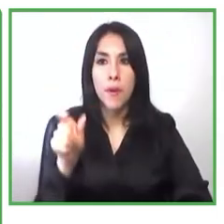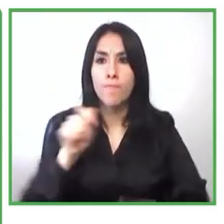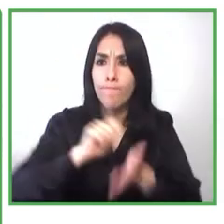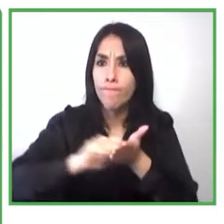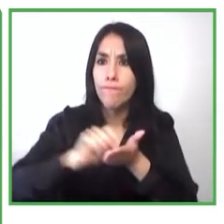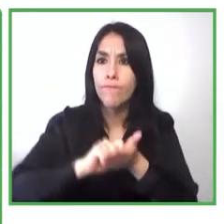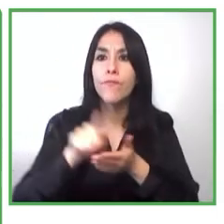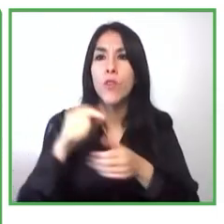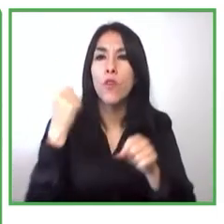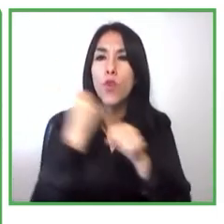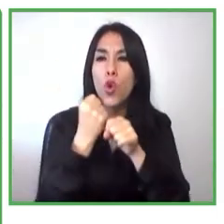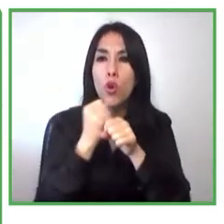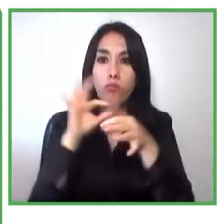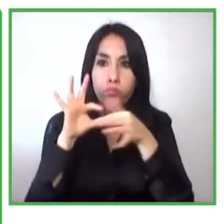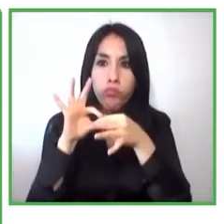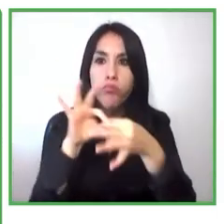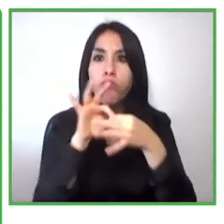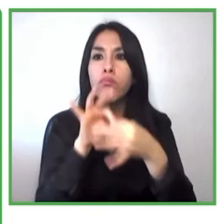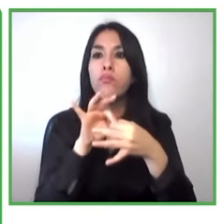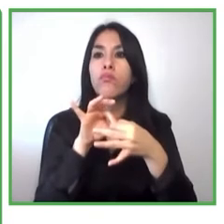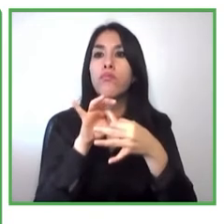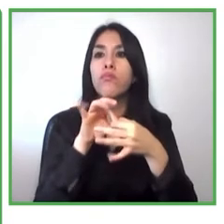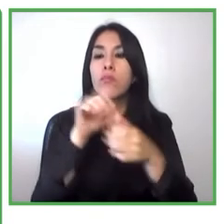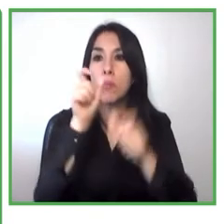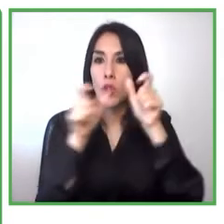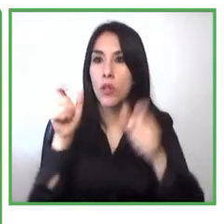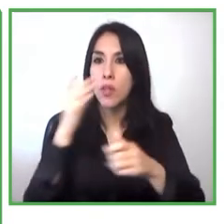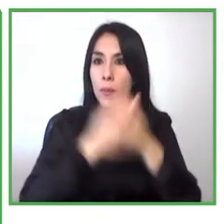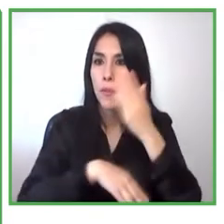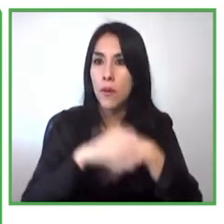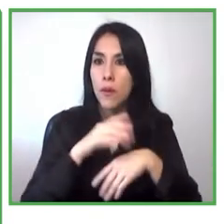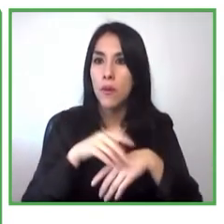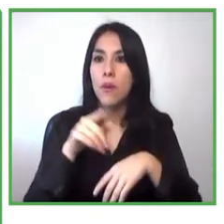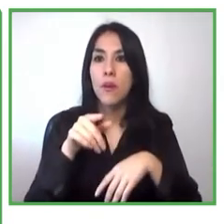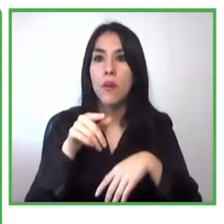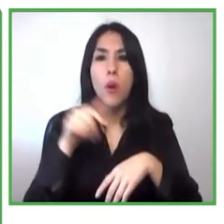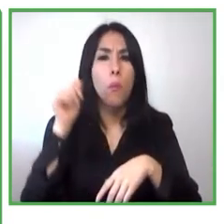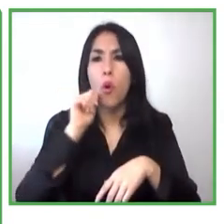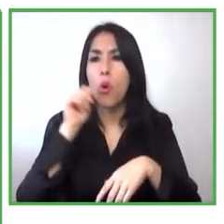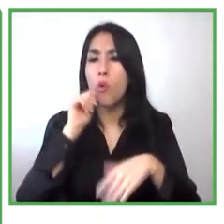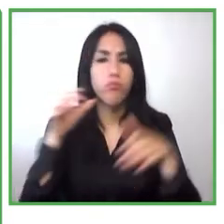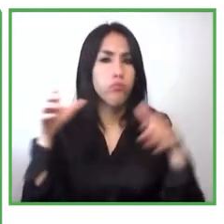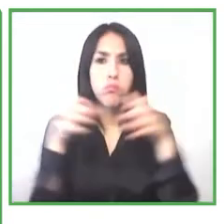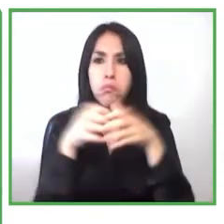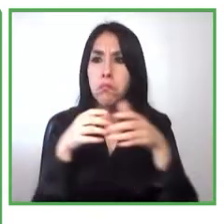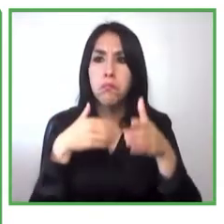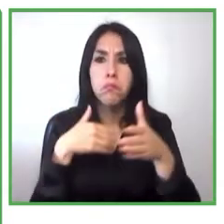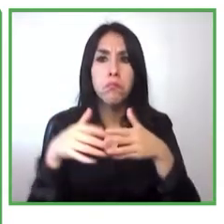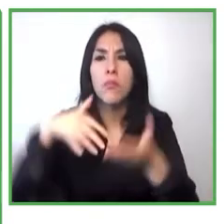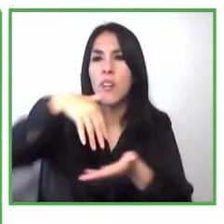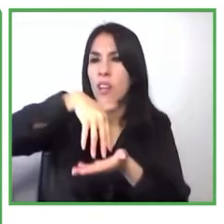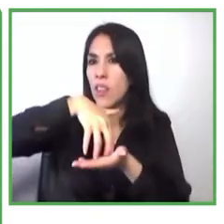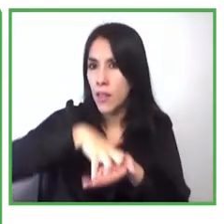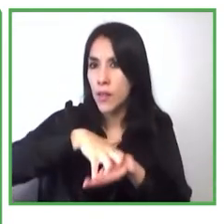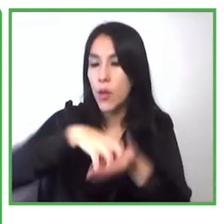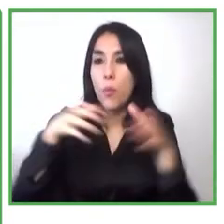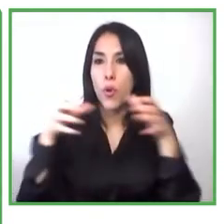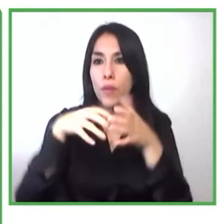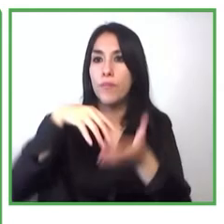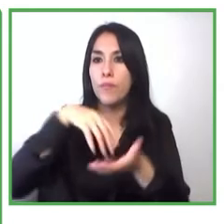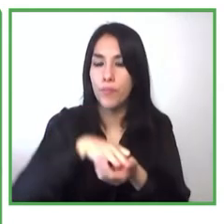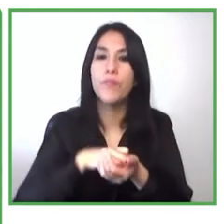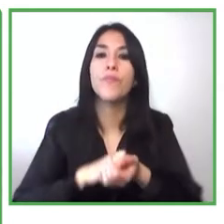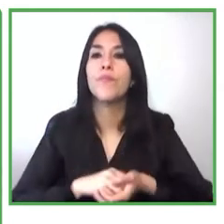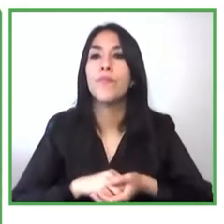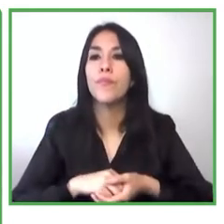mujeres y todos los grupos que están en condiciones de mayor vulnerabilidad social a través de distintos programas públicos y privados también